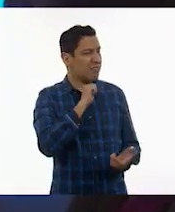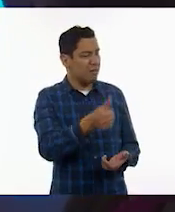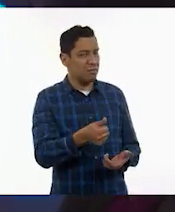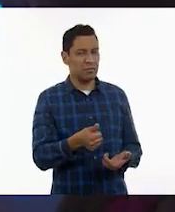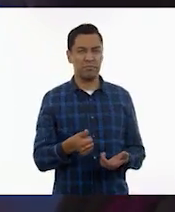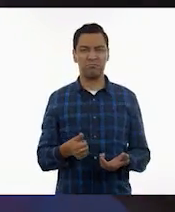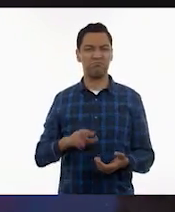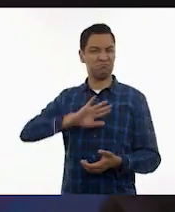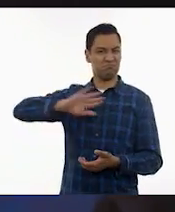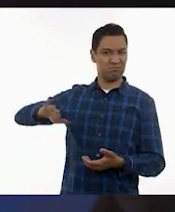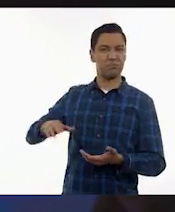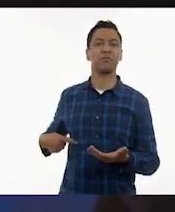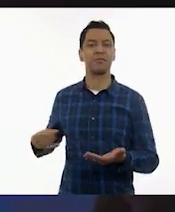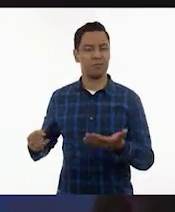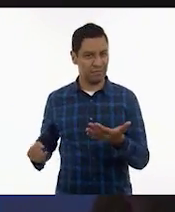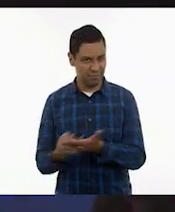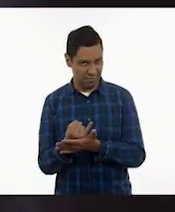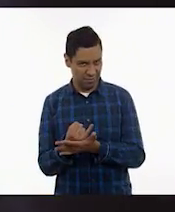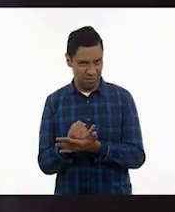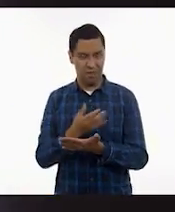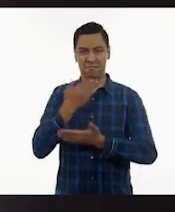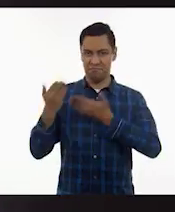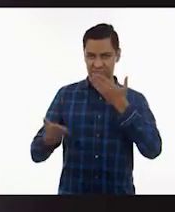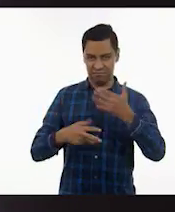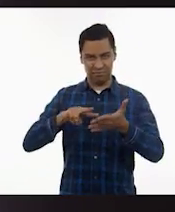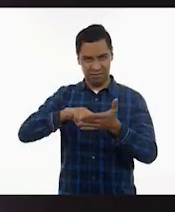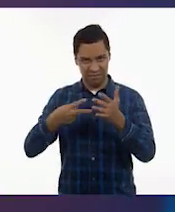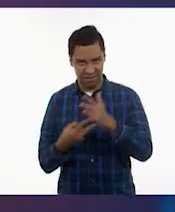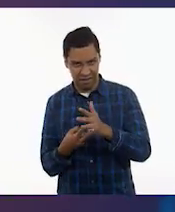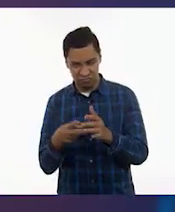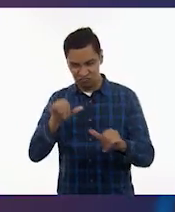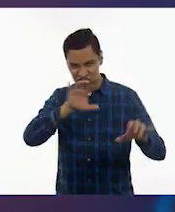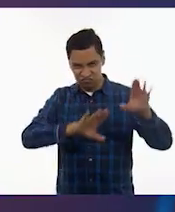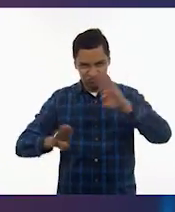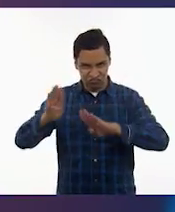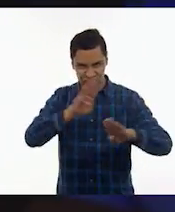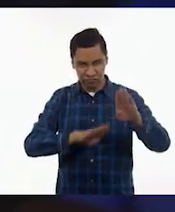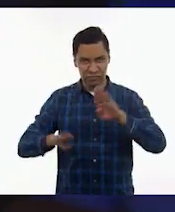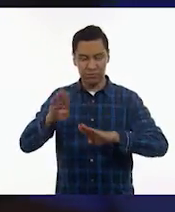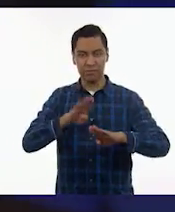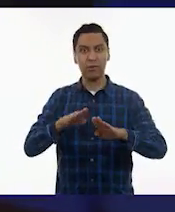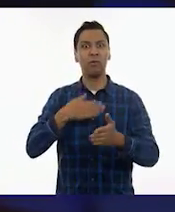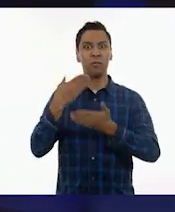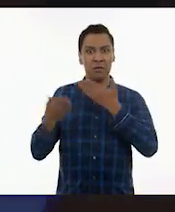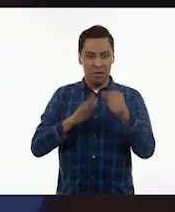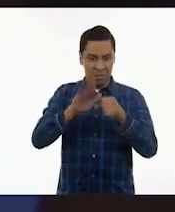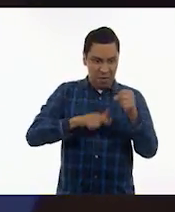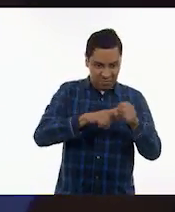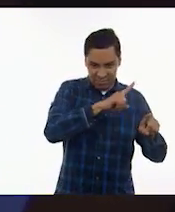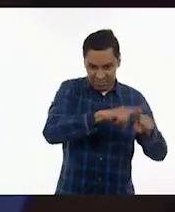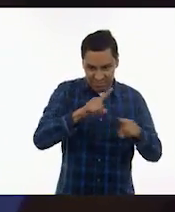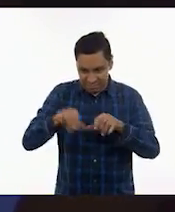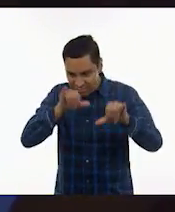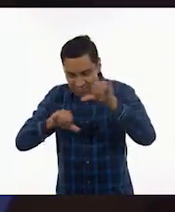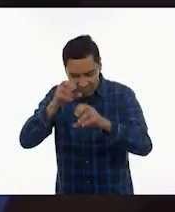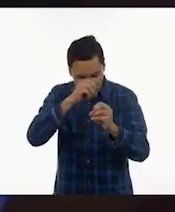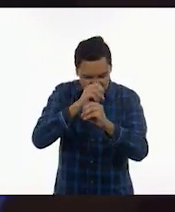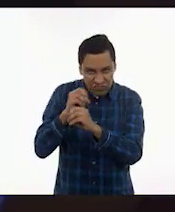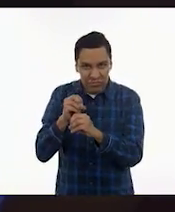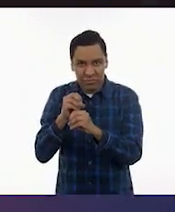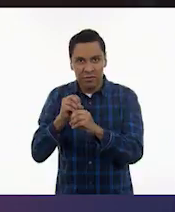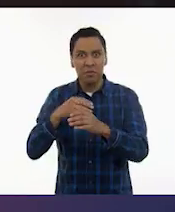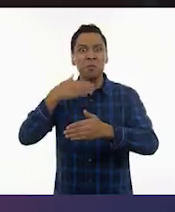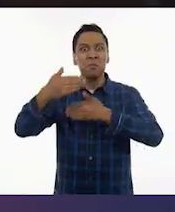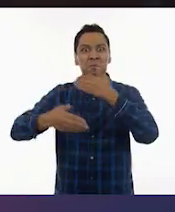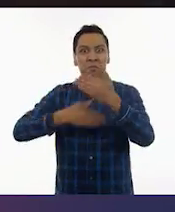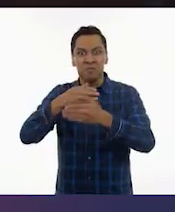estudiar ingeniería bioquímica porque me ayudó a entender cómo funcionaban los seres vivos. Pero también empezó mi camino para descubrir soluciones que nadie